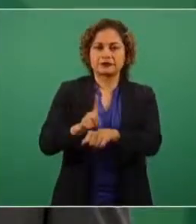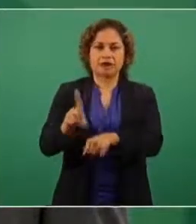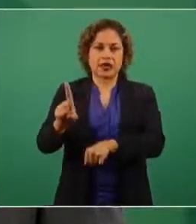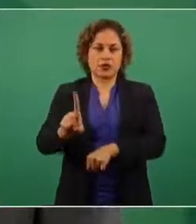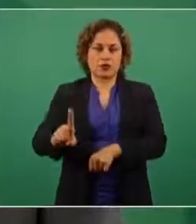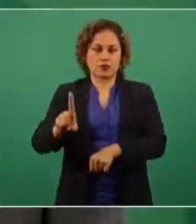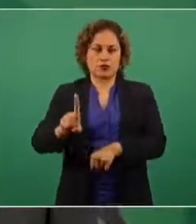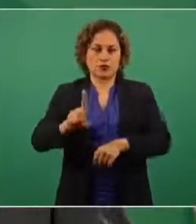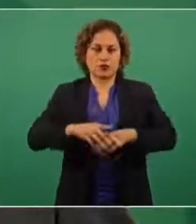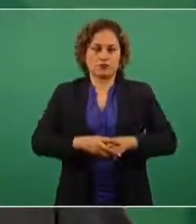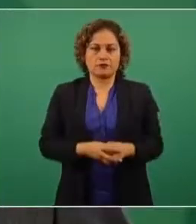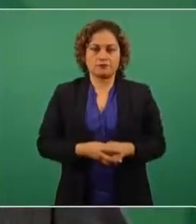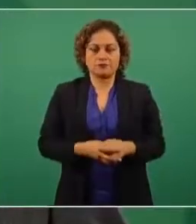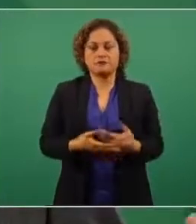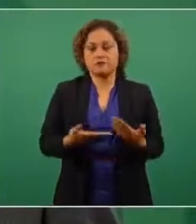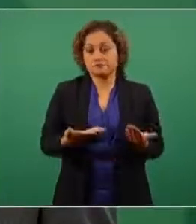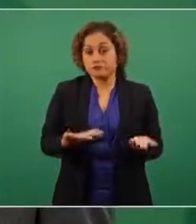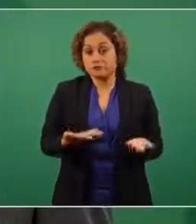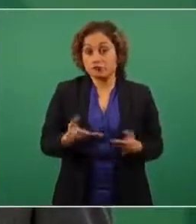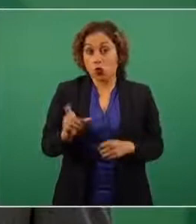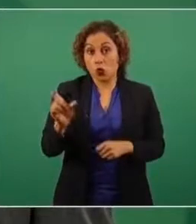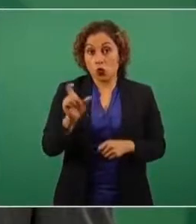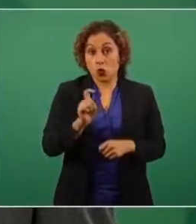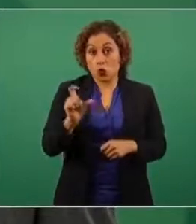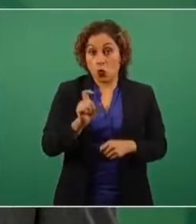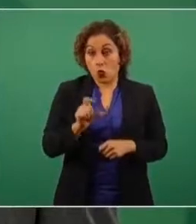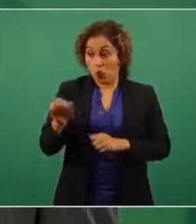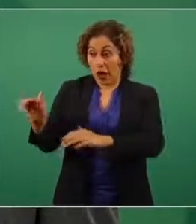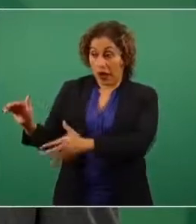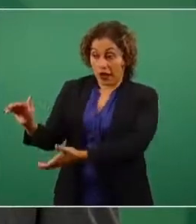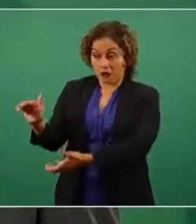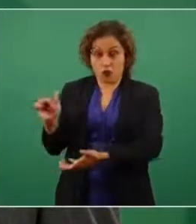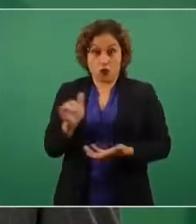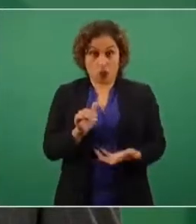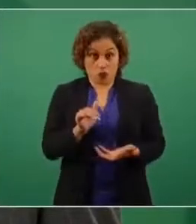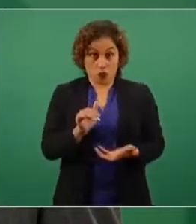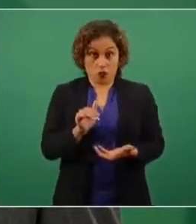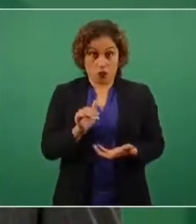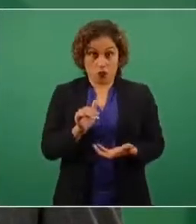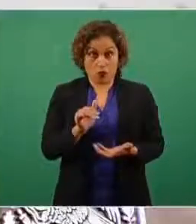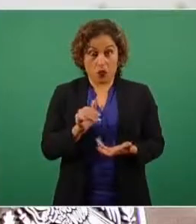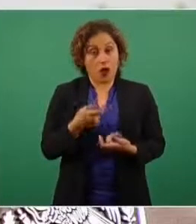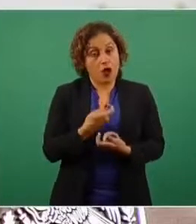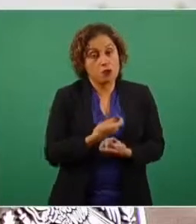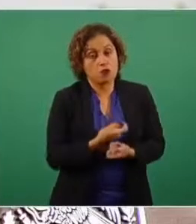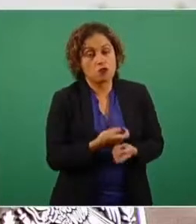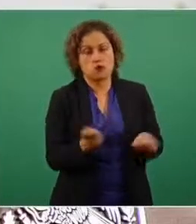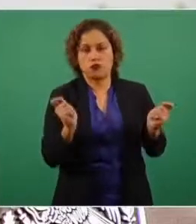inmediato se va a proceder a su aplicación